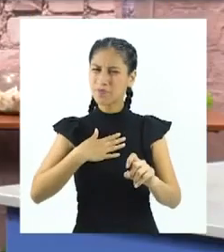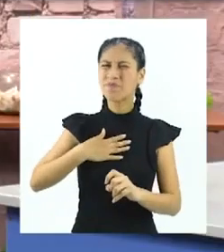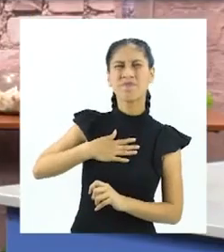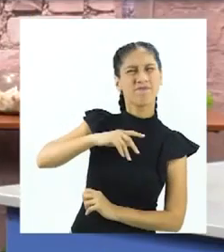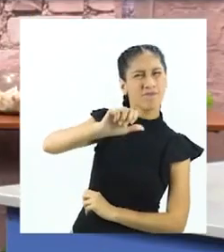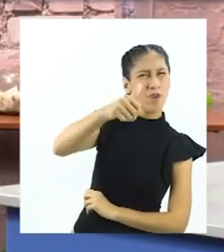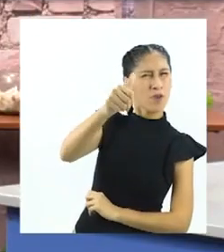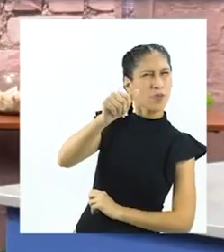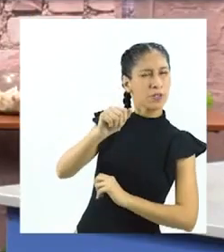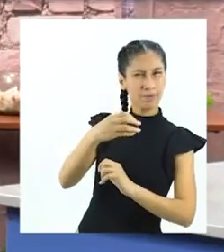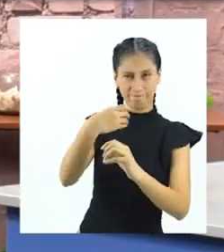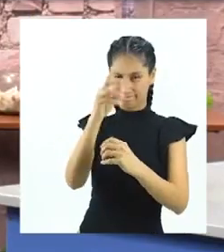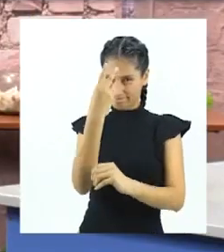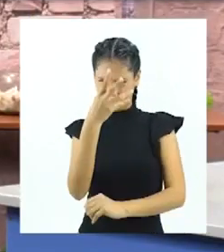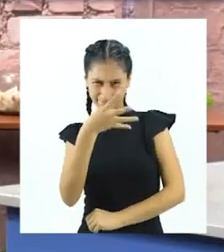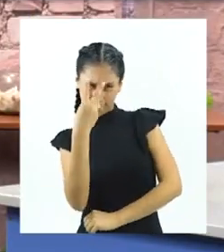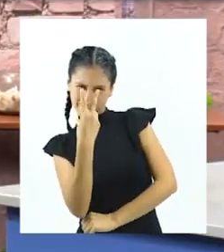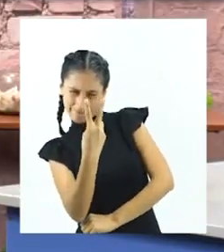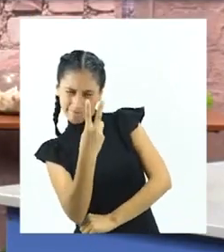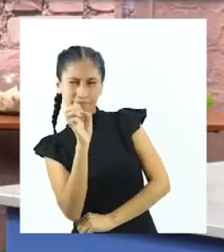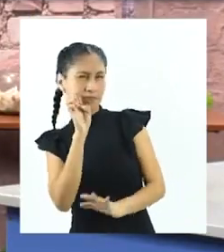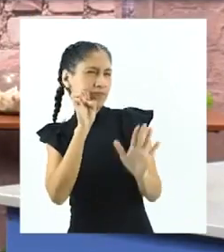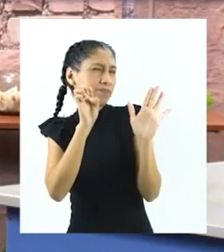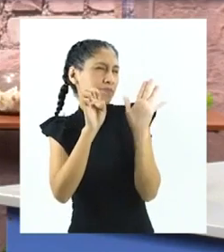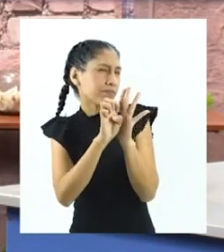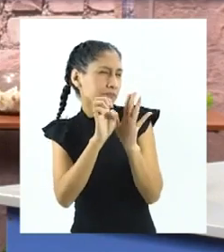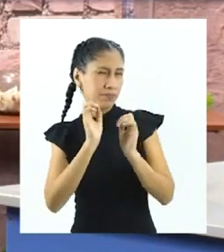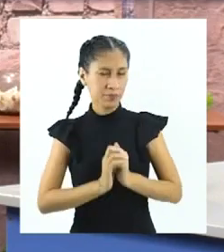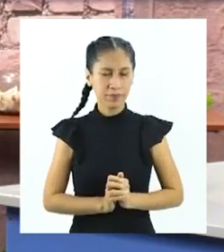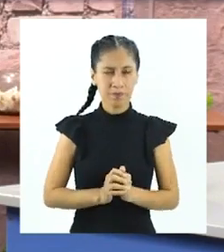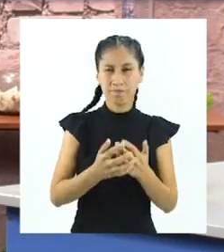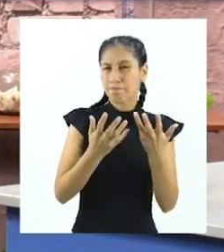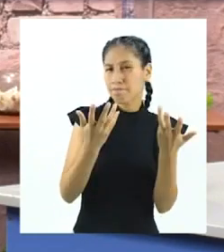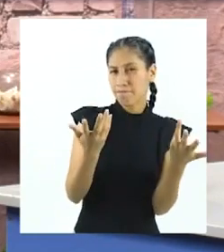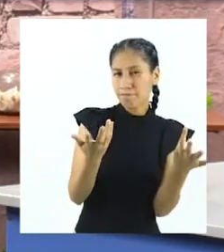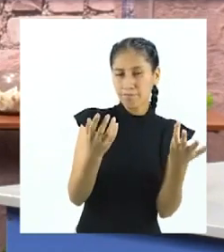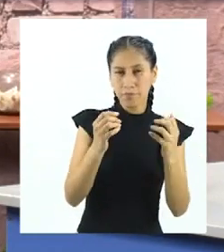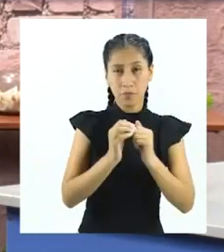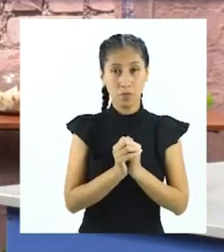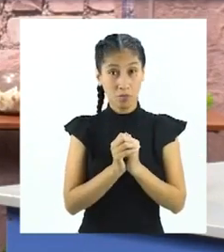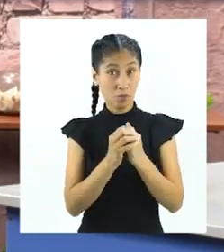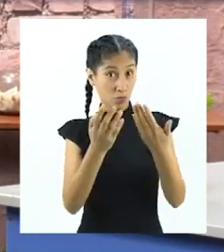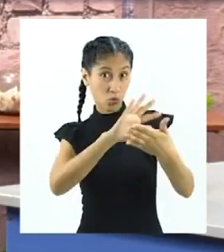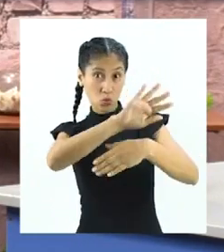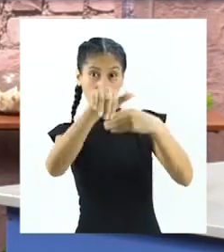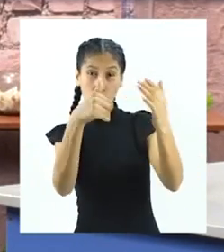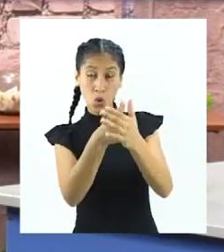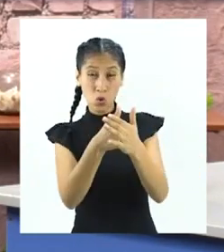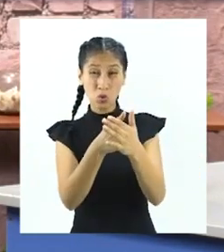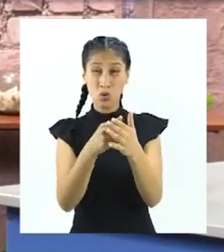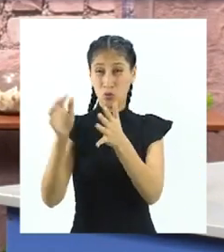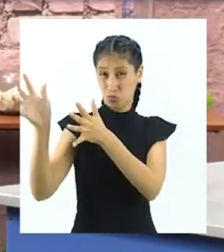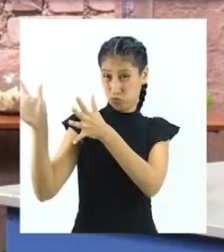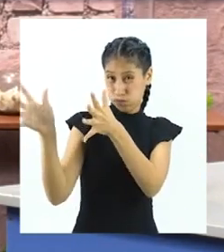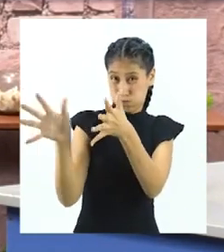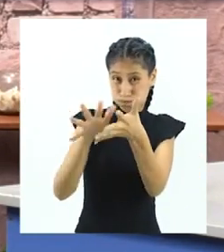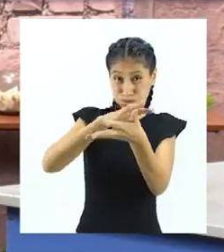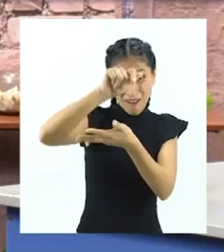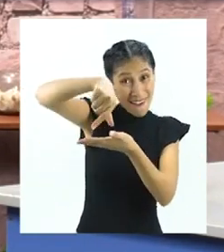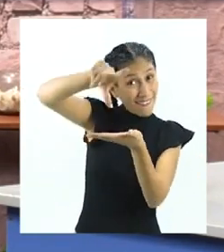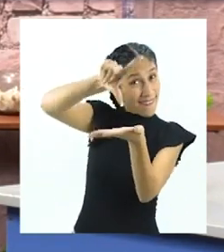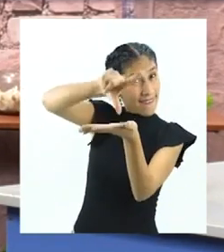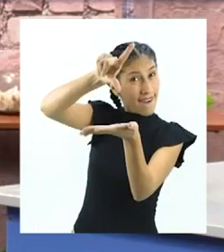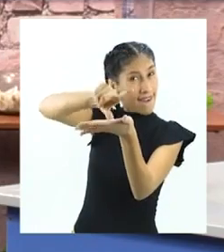Yo tengo otra observación, profe. Por ejemplo, ¿de qué manera se podría contrarrestar la humedad que se